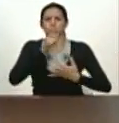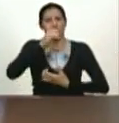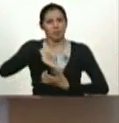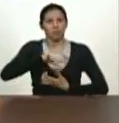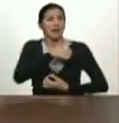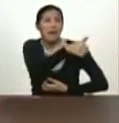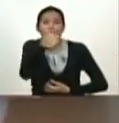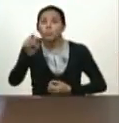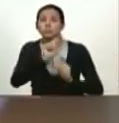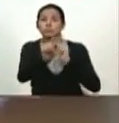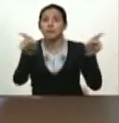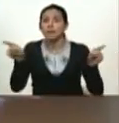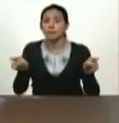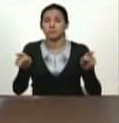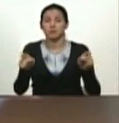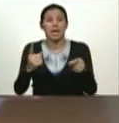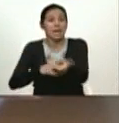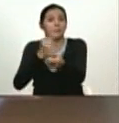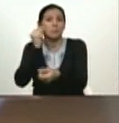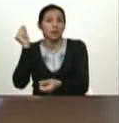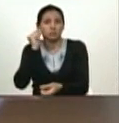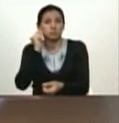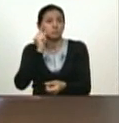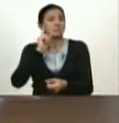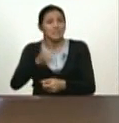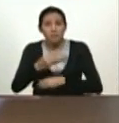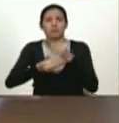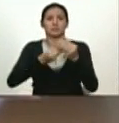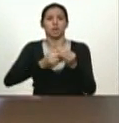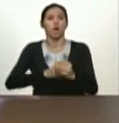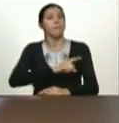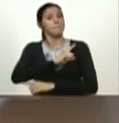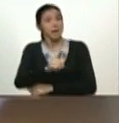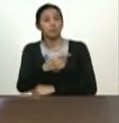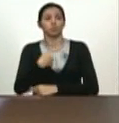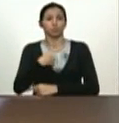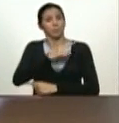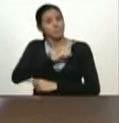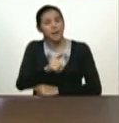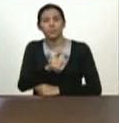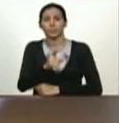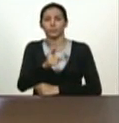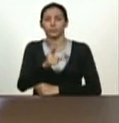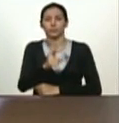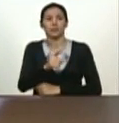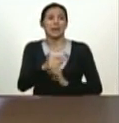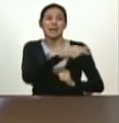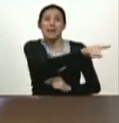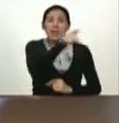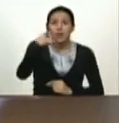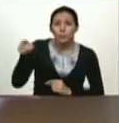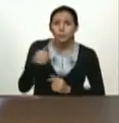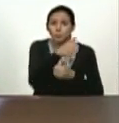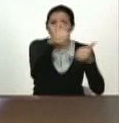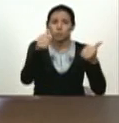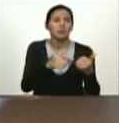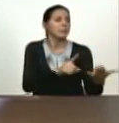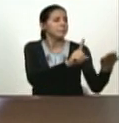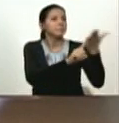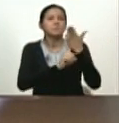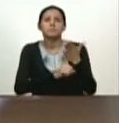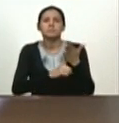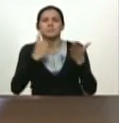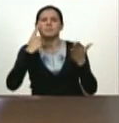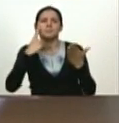lo tienen que hacer. Es una orden, orden central. Y todos me tienen que presentar un plan de cómo se convierte cada ministerio